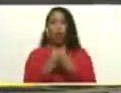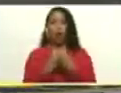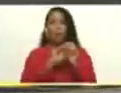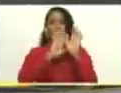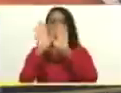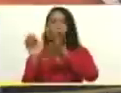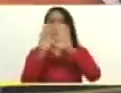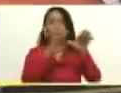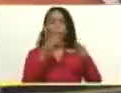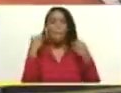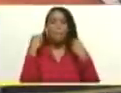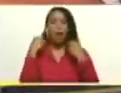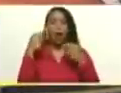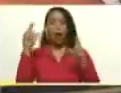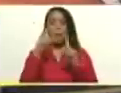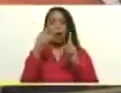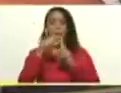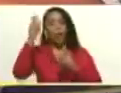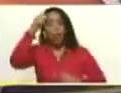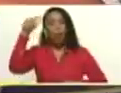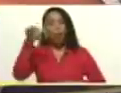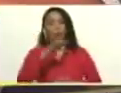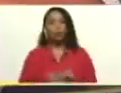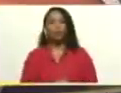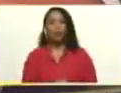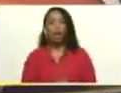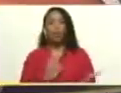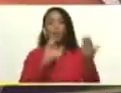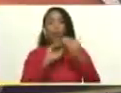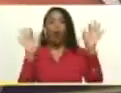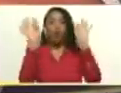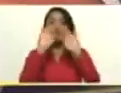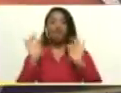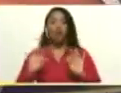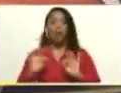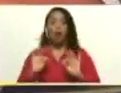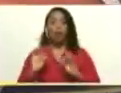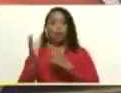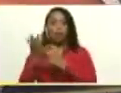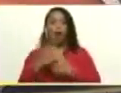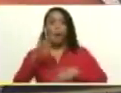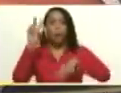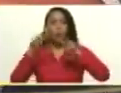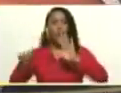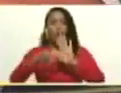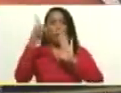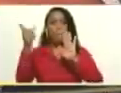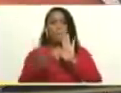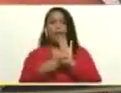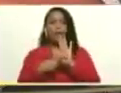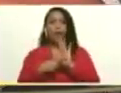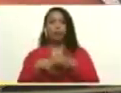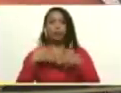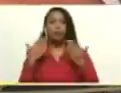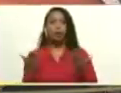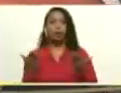por la palabra del pueblo. Igualmente hemos recibido una exposición completa de